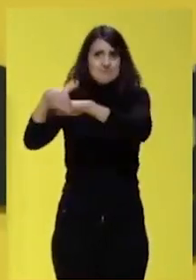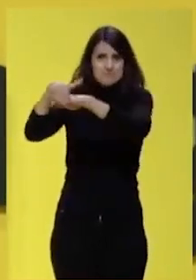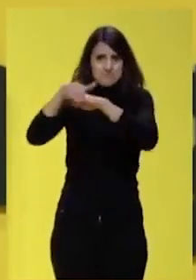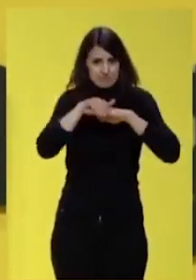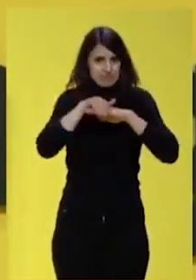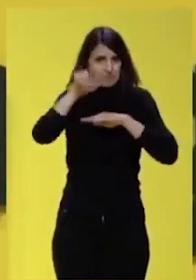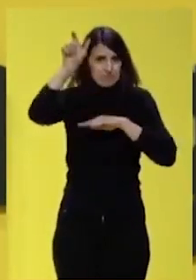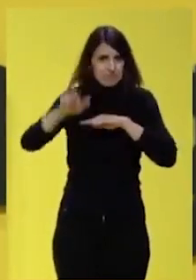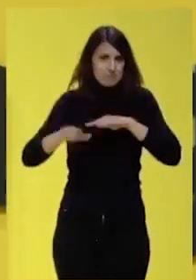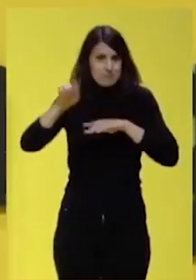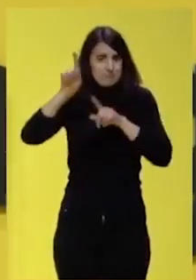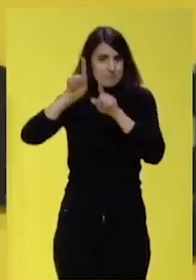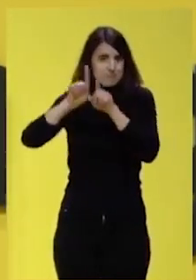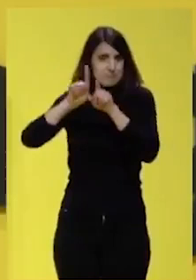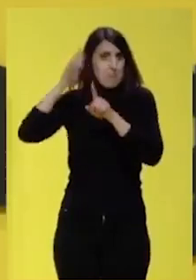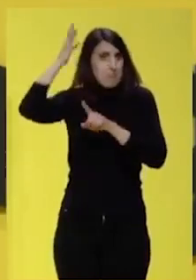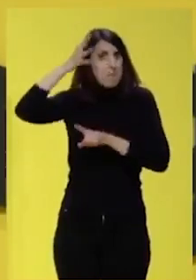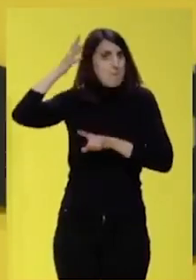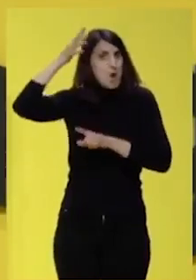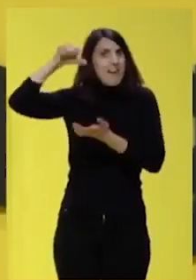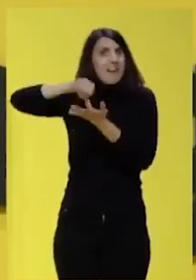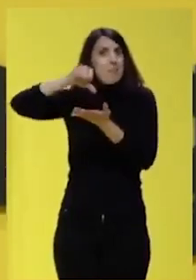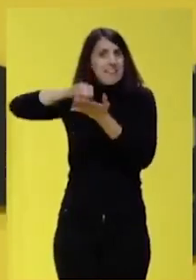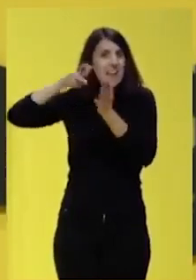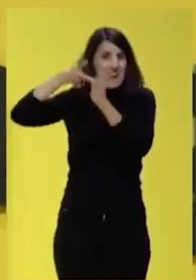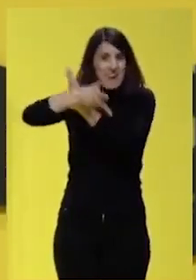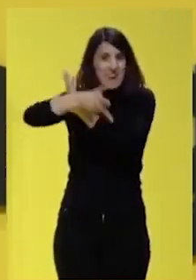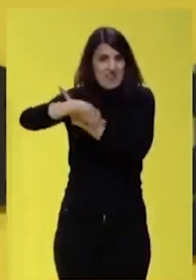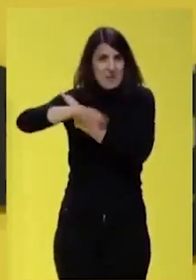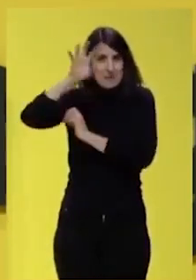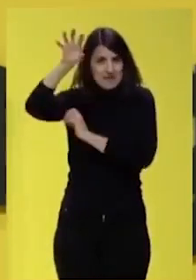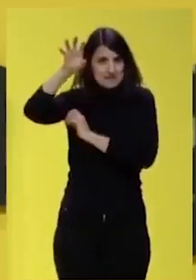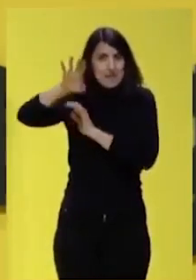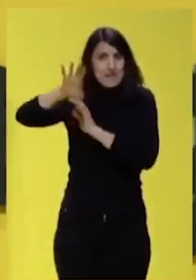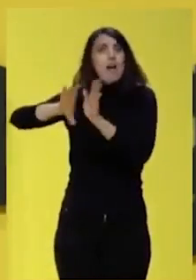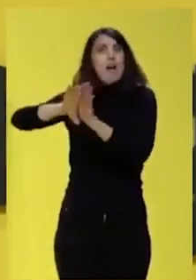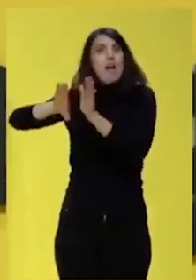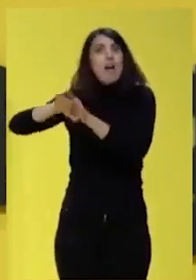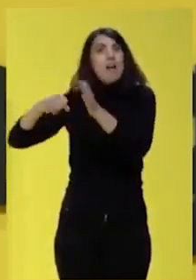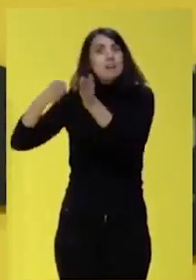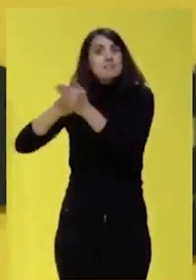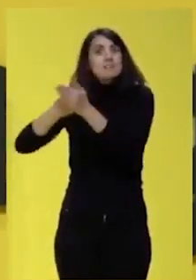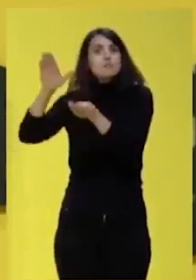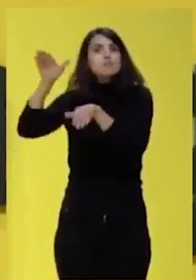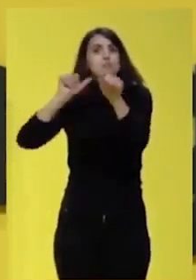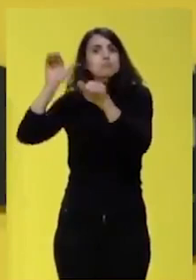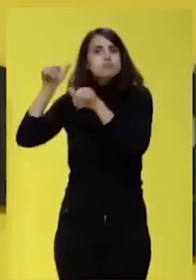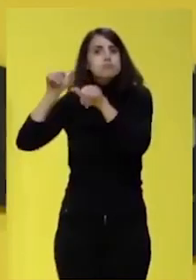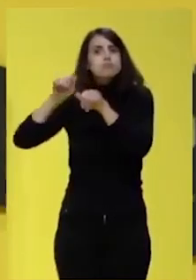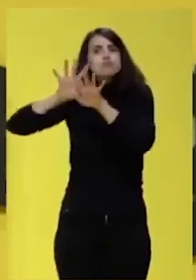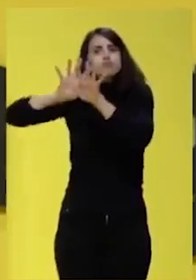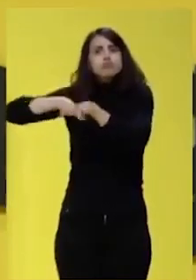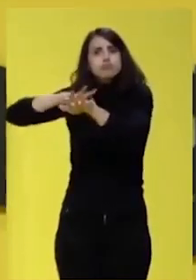MacGuinness en Pamplona, en Iruña, en la capital histórica de nuestro país, y la ultraderecha convocó una concentración con incidentes